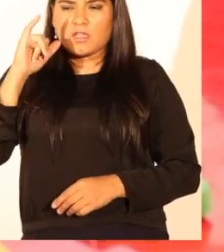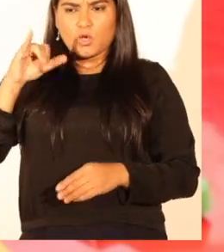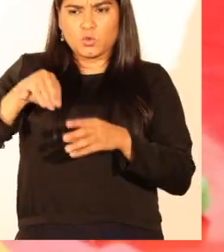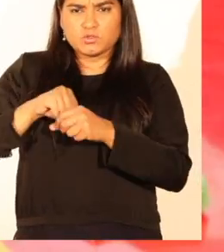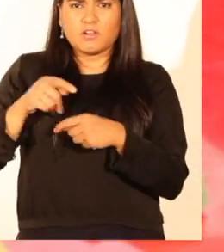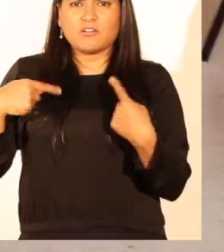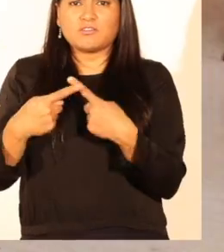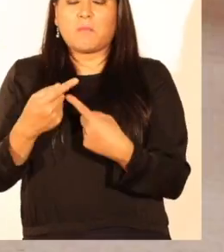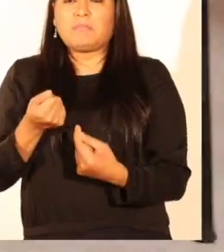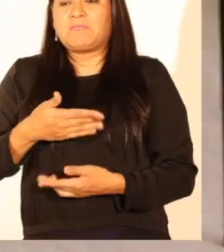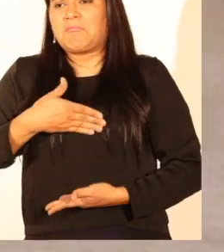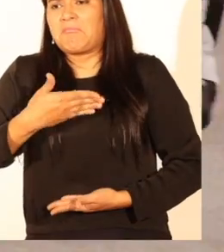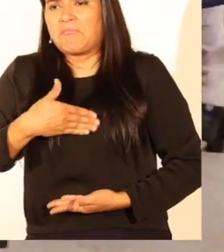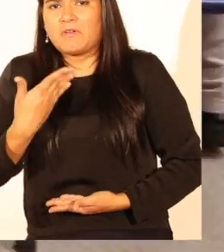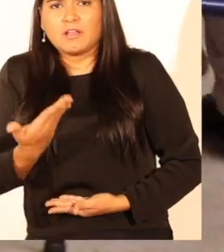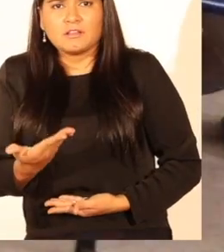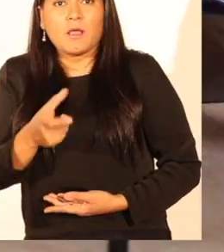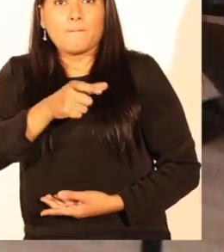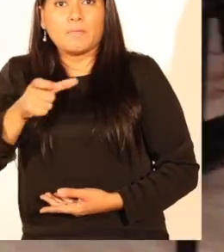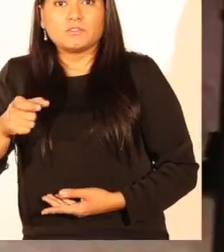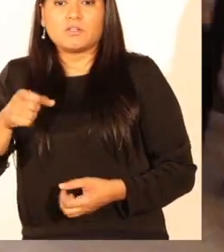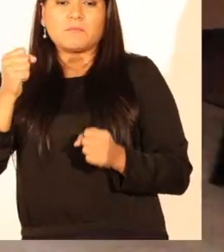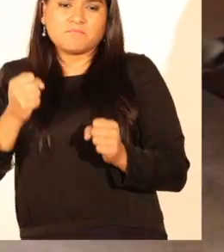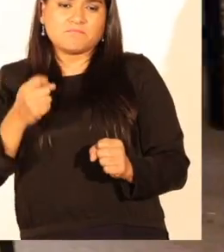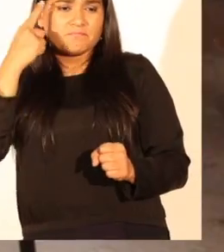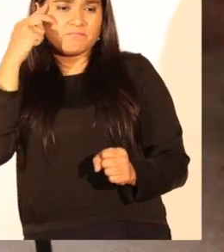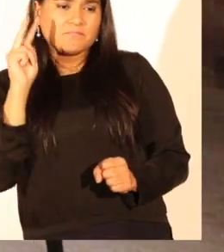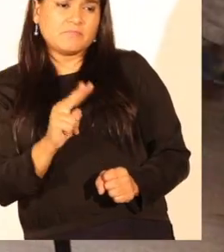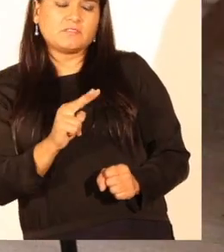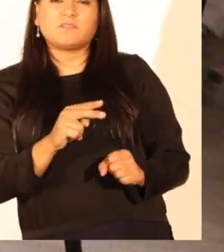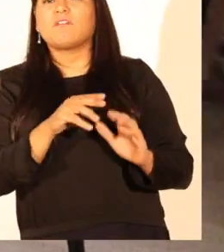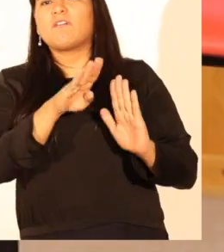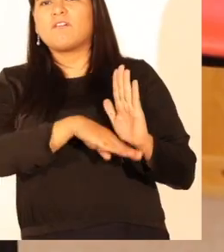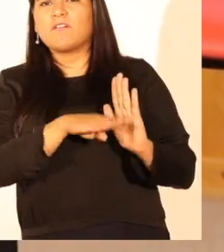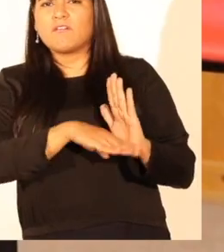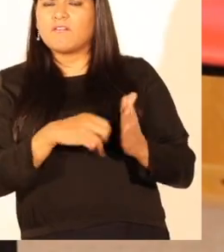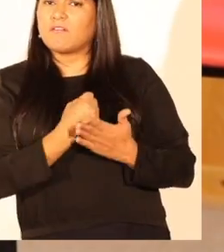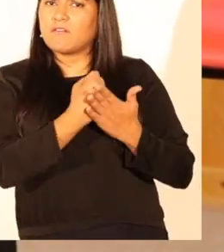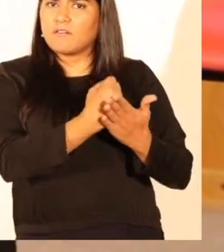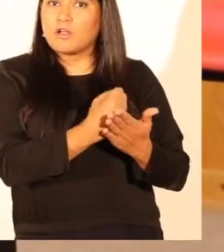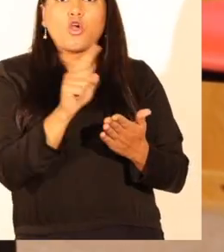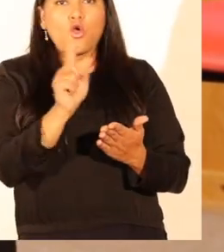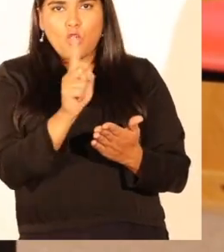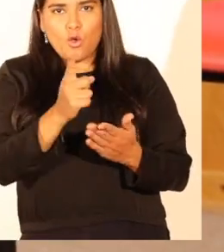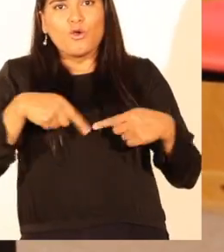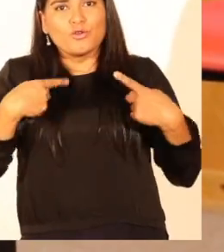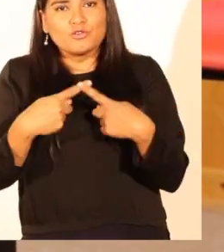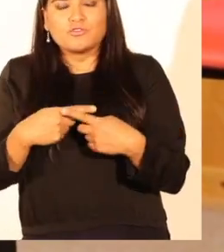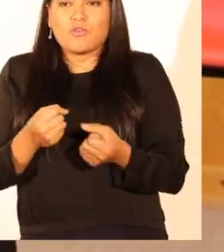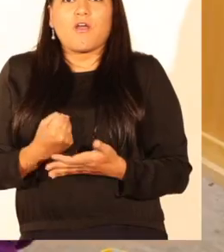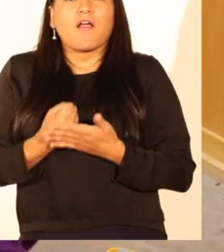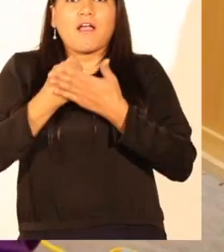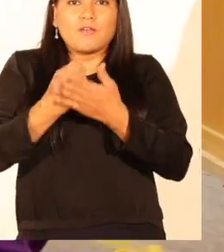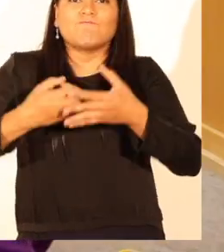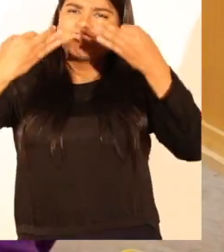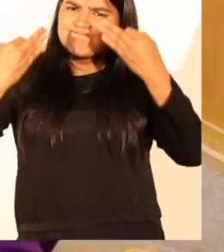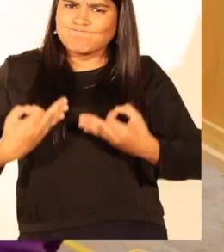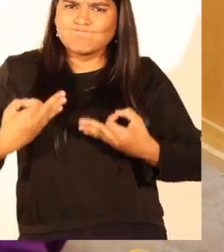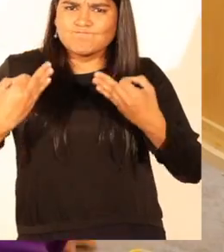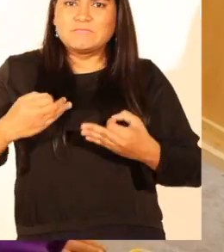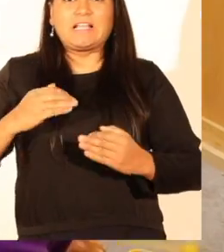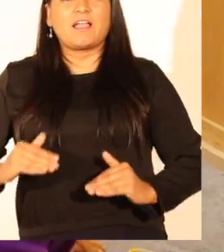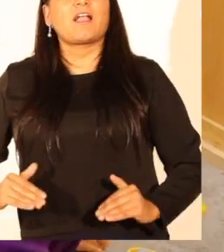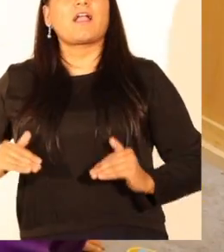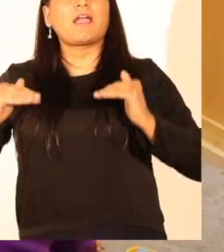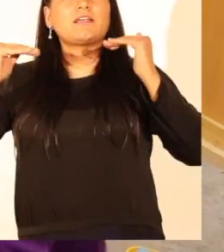inclusión no es un mero acto de solidaridad con aquellos que podrían considerarse menos beneficiados, sino que es una posibilidad